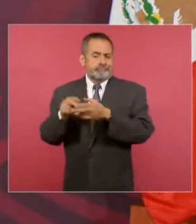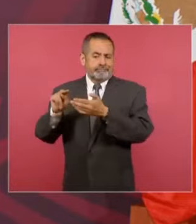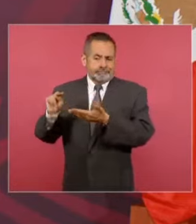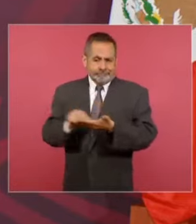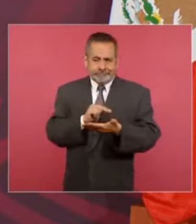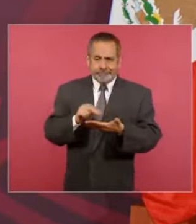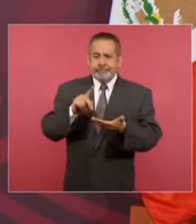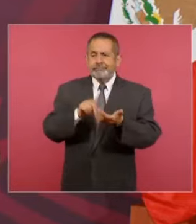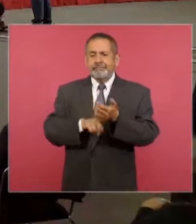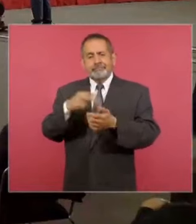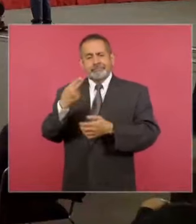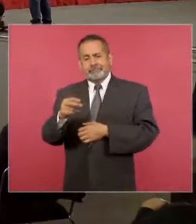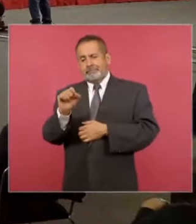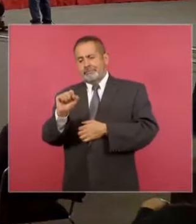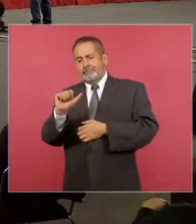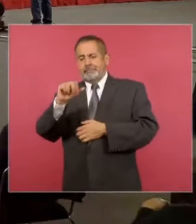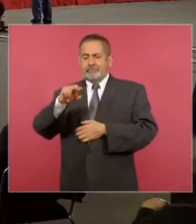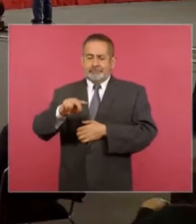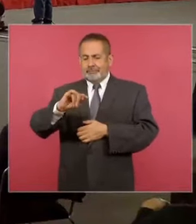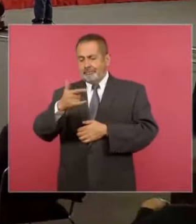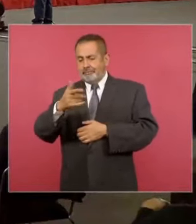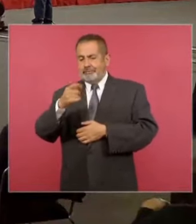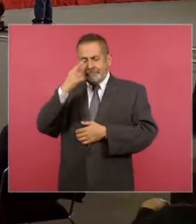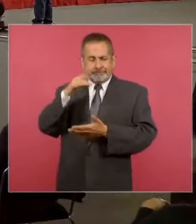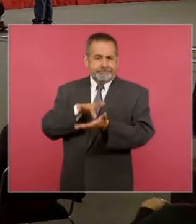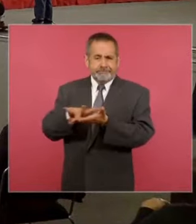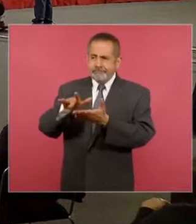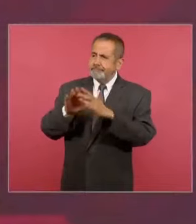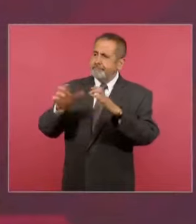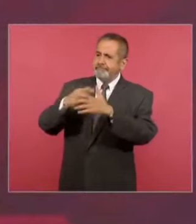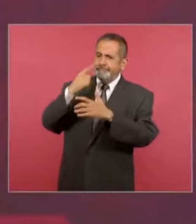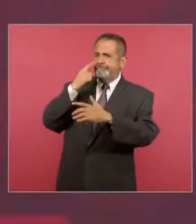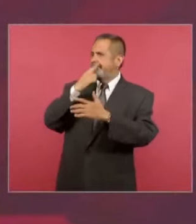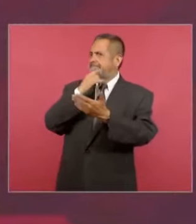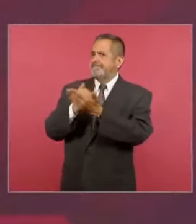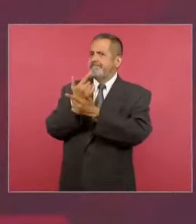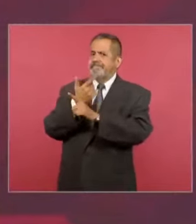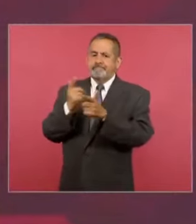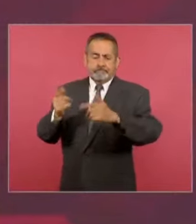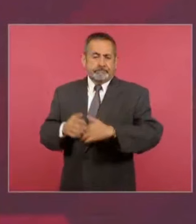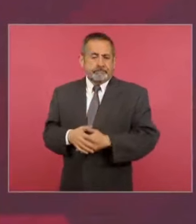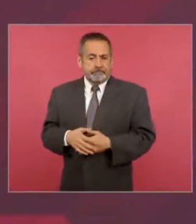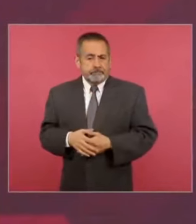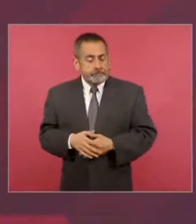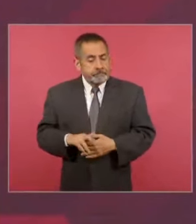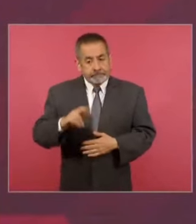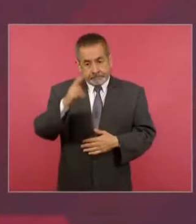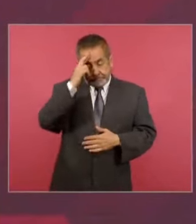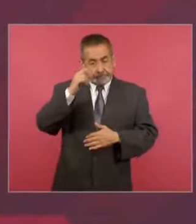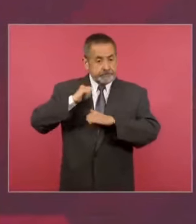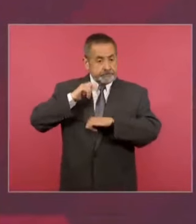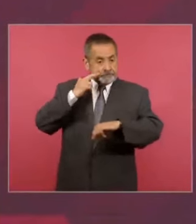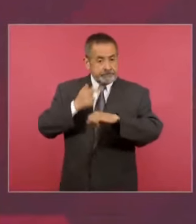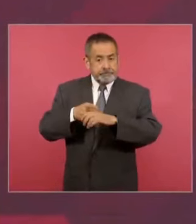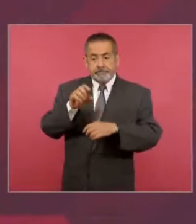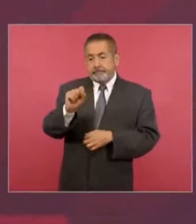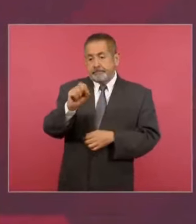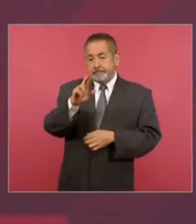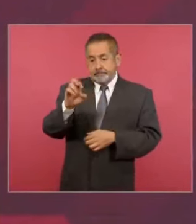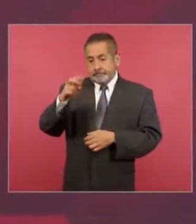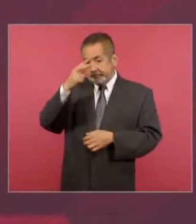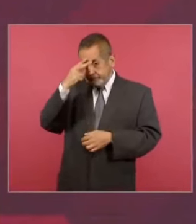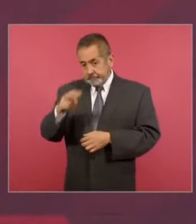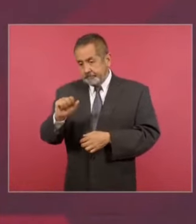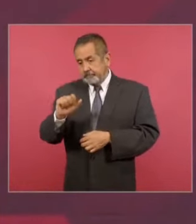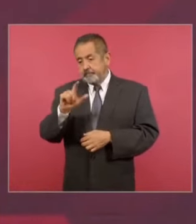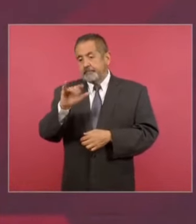declaración en apoyo a la democracia. Recordar que la canciller Alicia Bárcena, así como